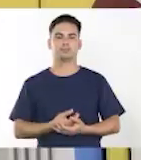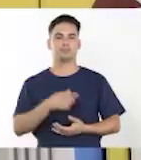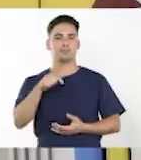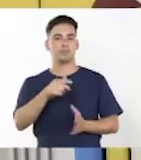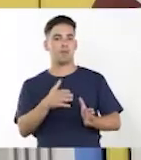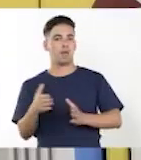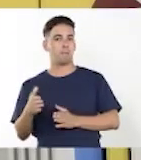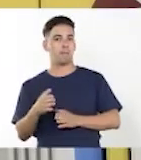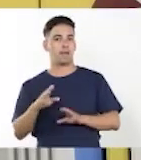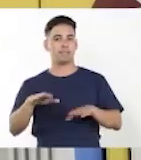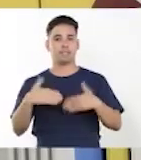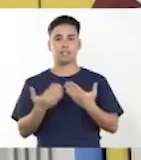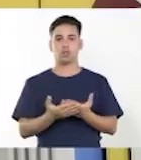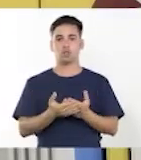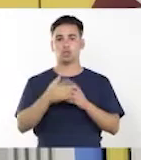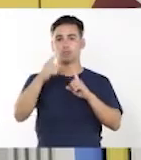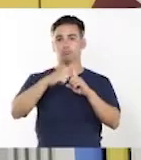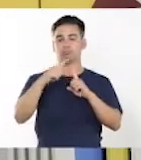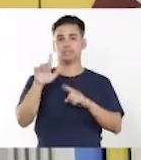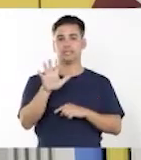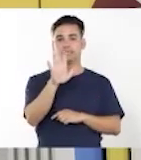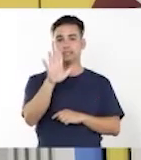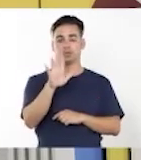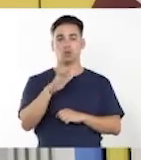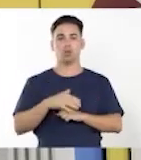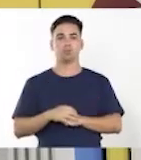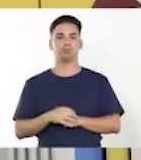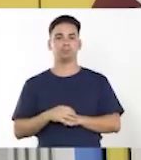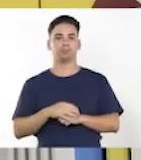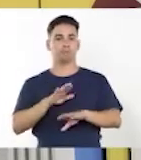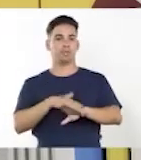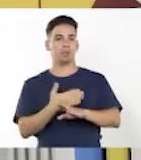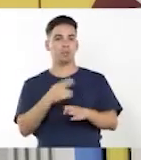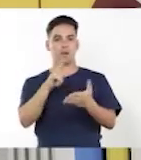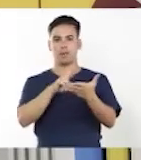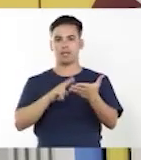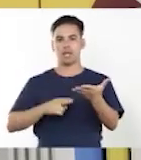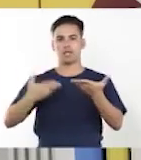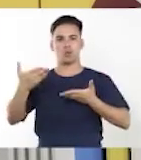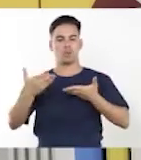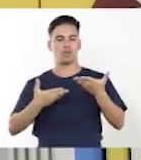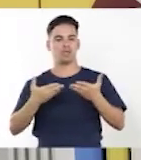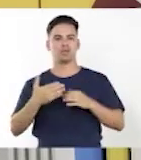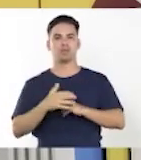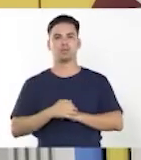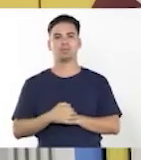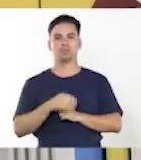entonces con el ejercicio número 5, después de haberle leído los versos.